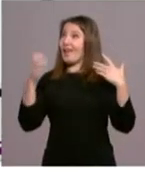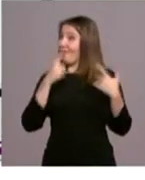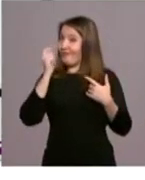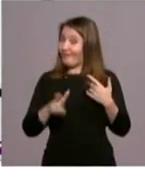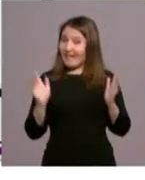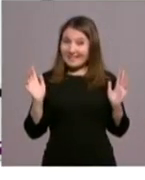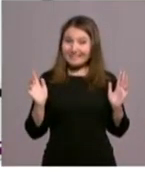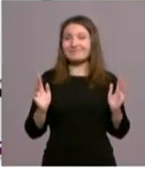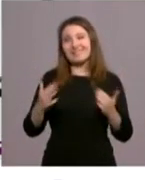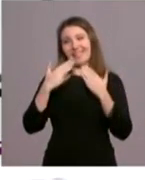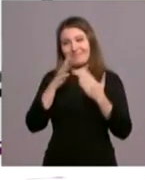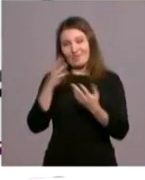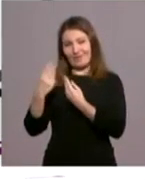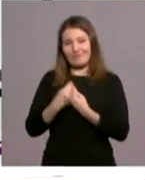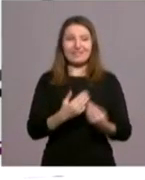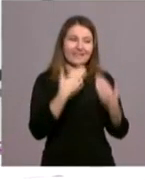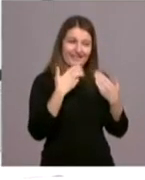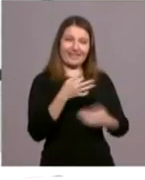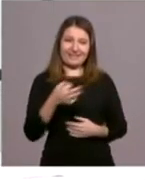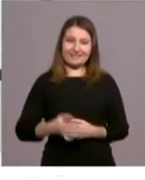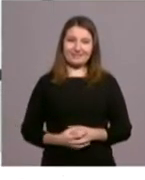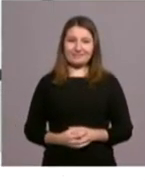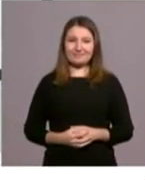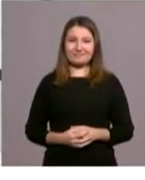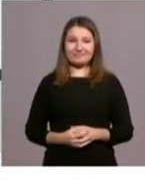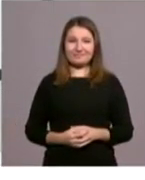claro. Ángel Luis, gracias por acompañarnos. Gracias, Irene. Gracias.